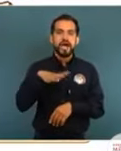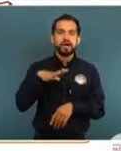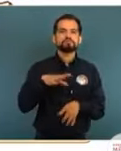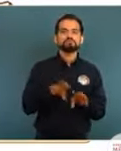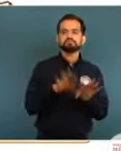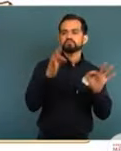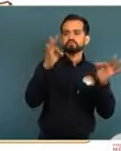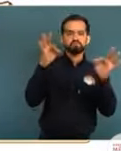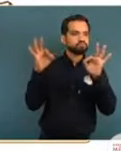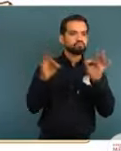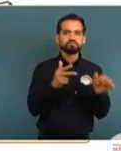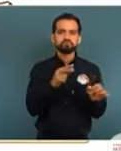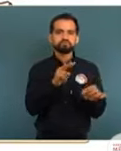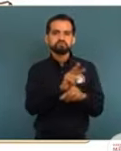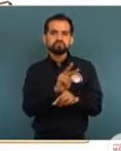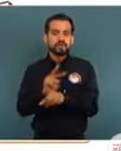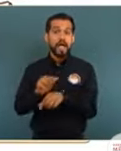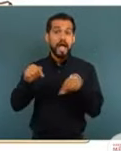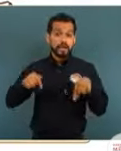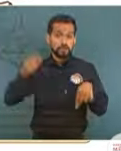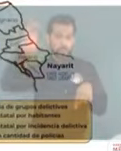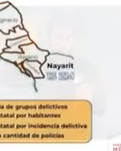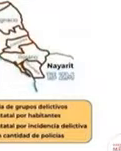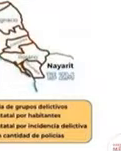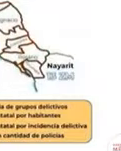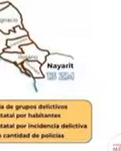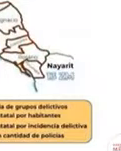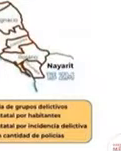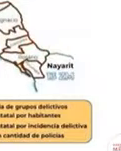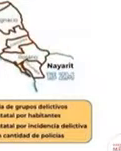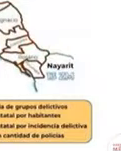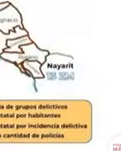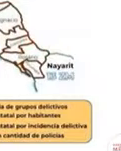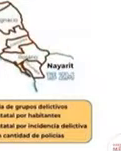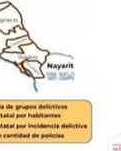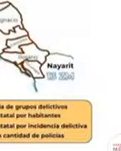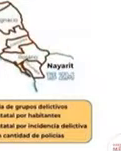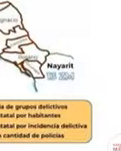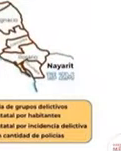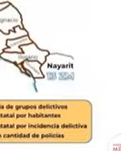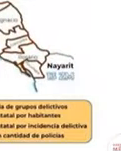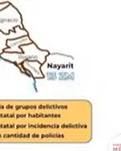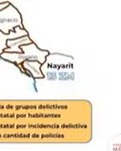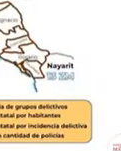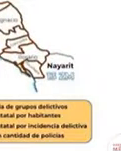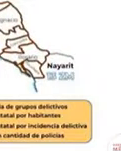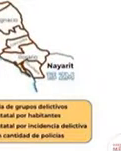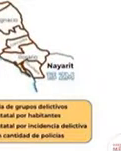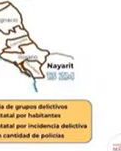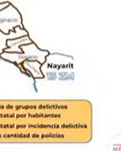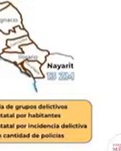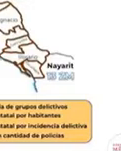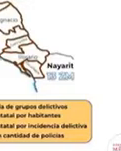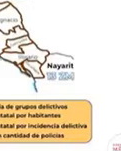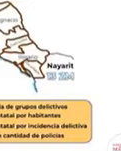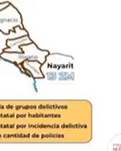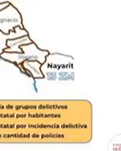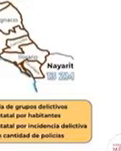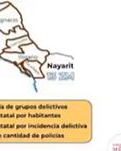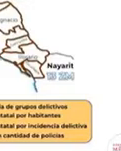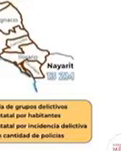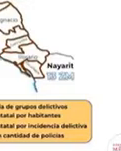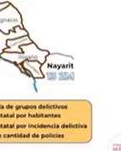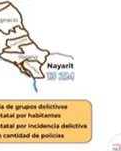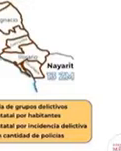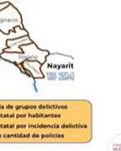Y lo podemos ver aquí en Culiacán, en cuanto a policías estatales y municipales, tienen 2.580